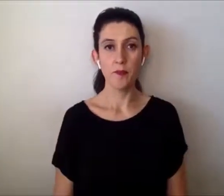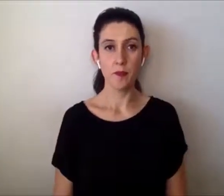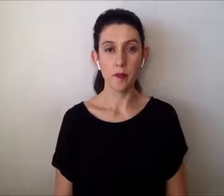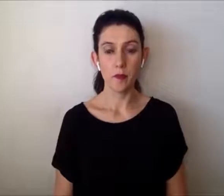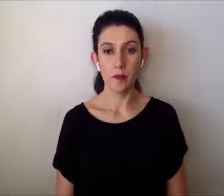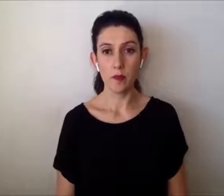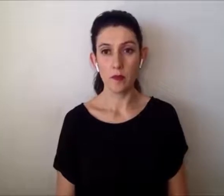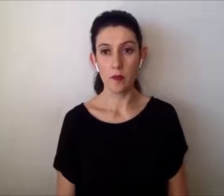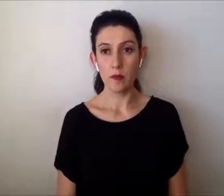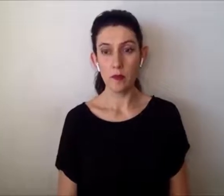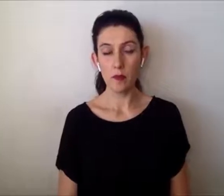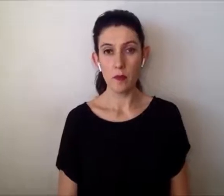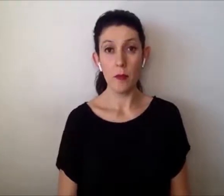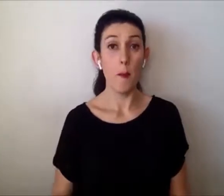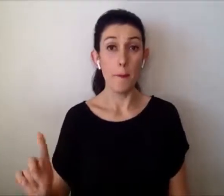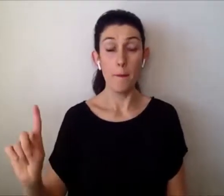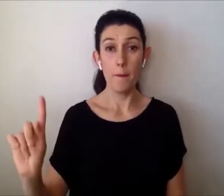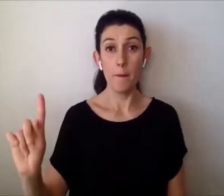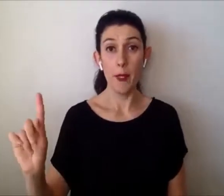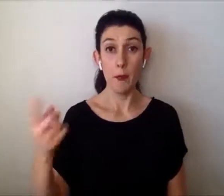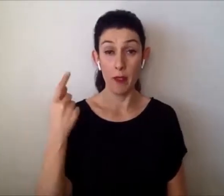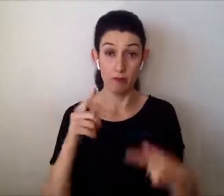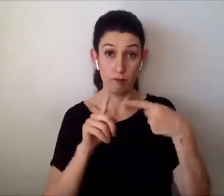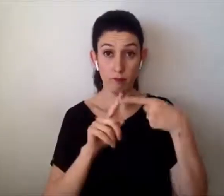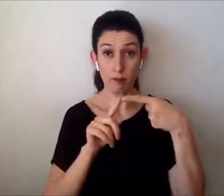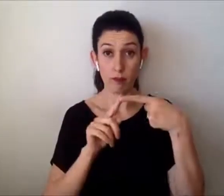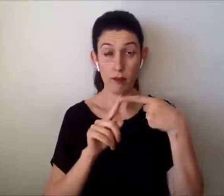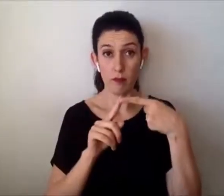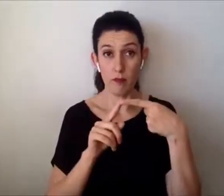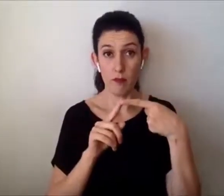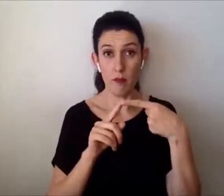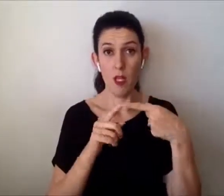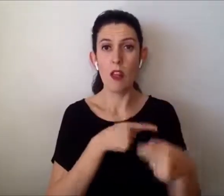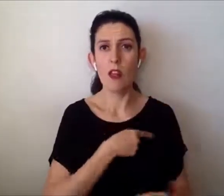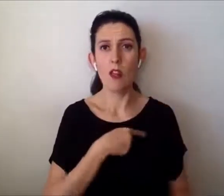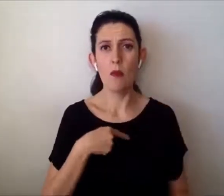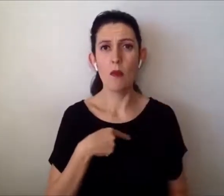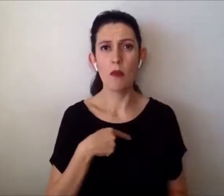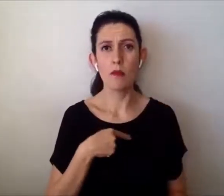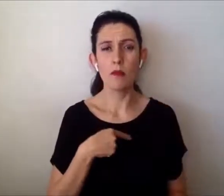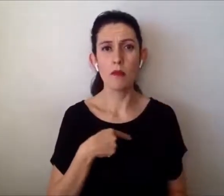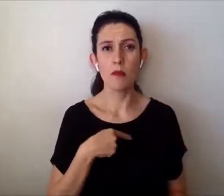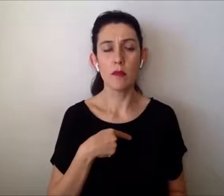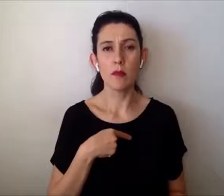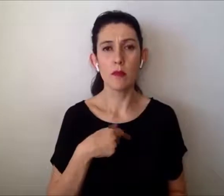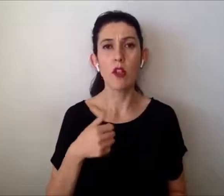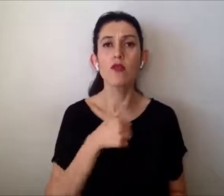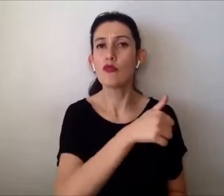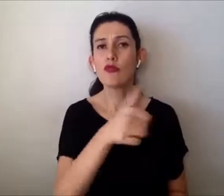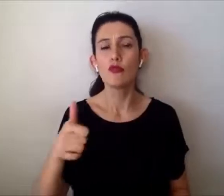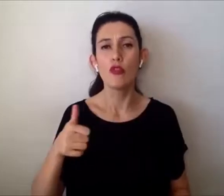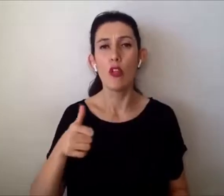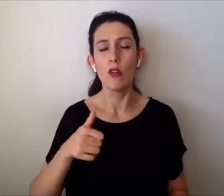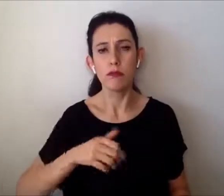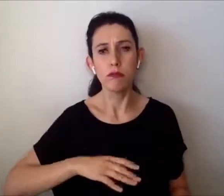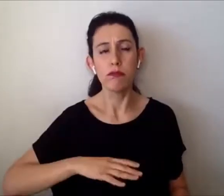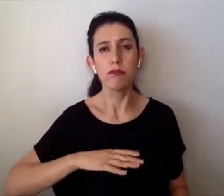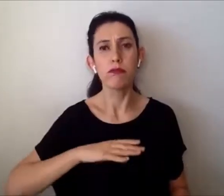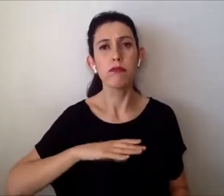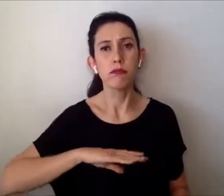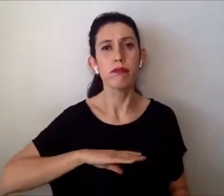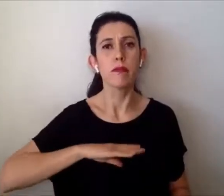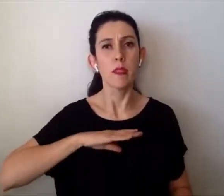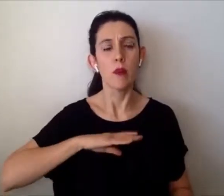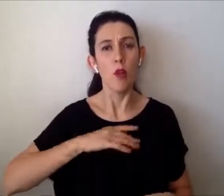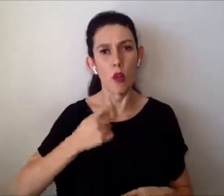En primer lugar, la primera parte se titula Porque todos merecemos conocernos, el libro de divulgación científica